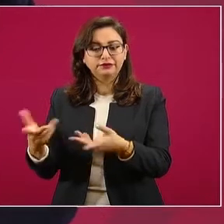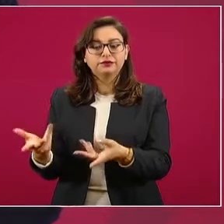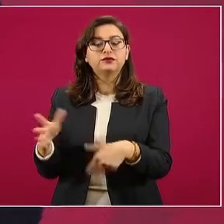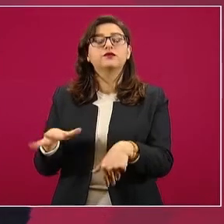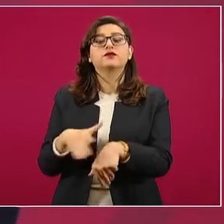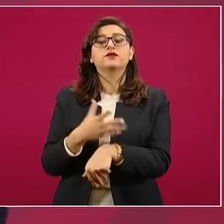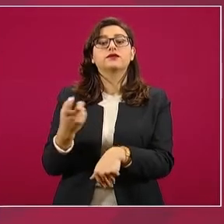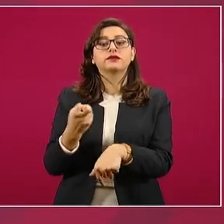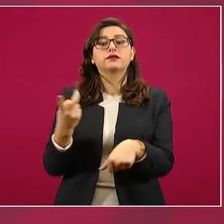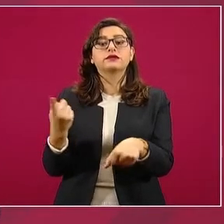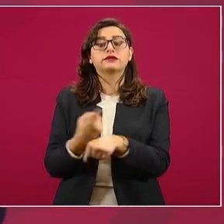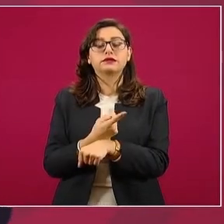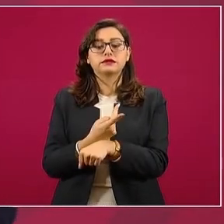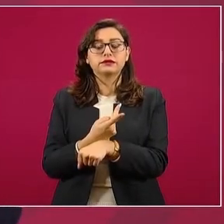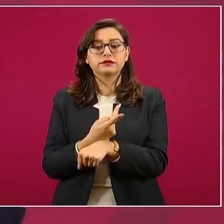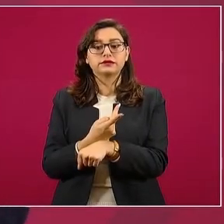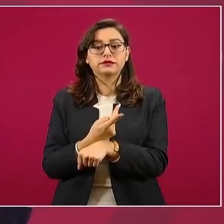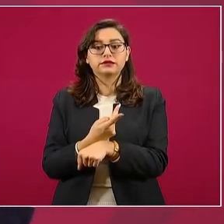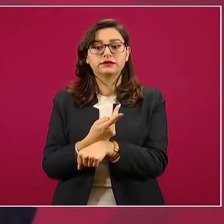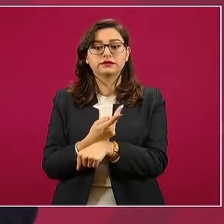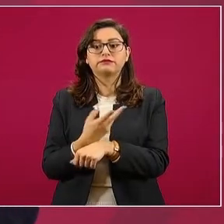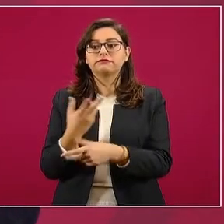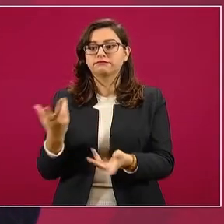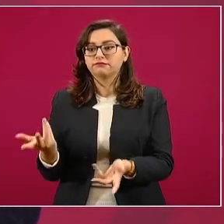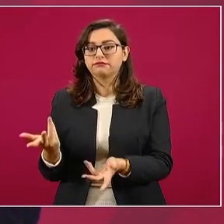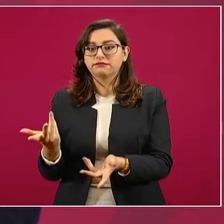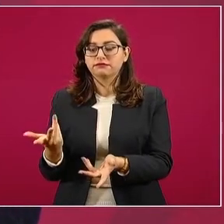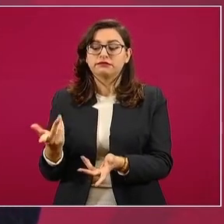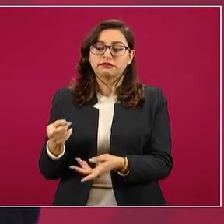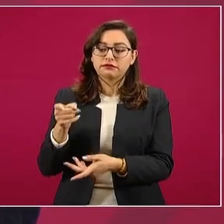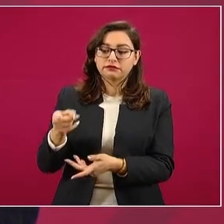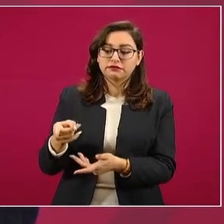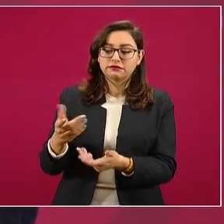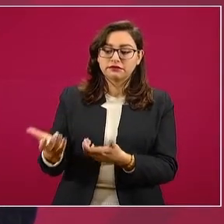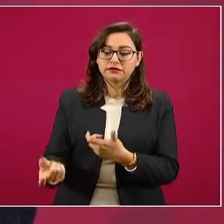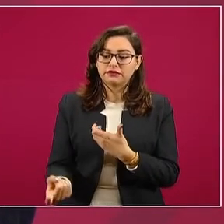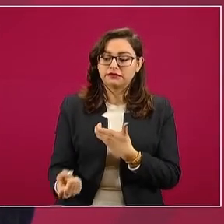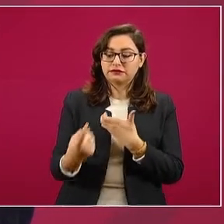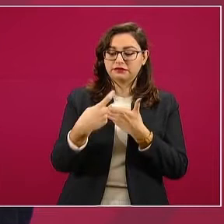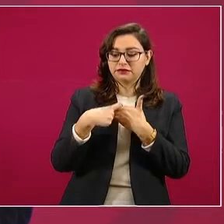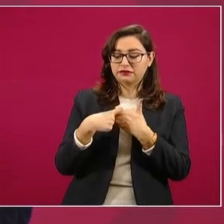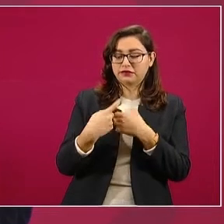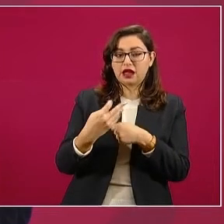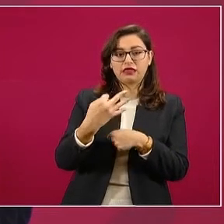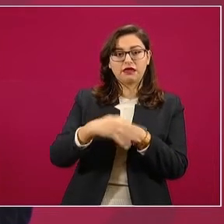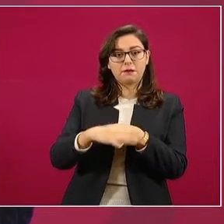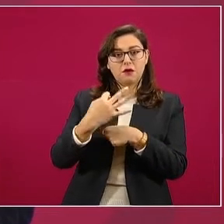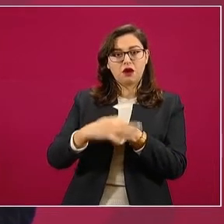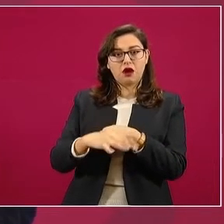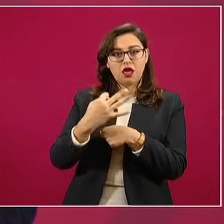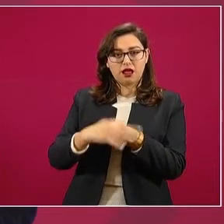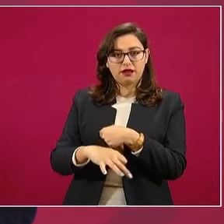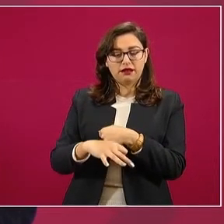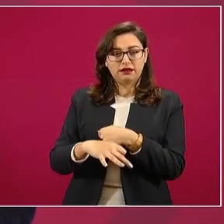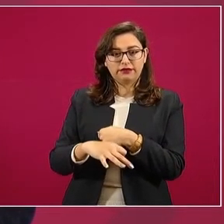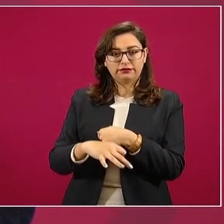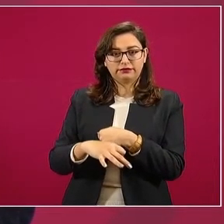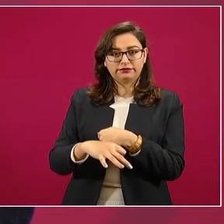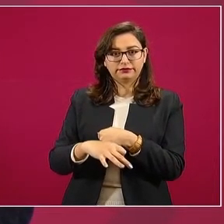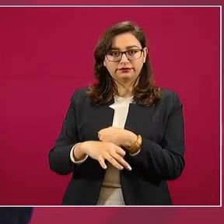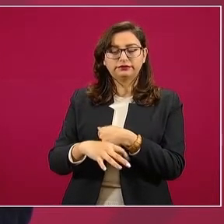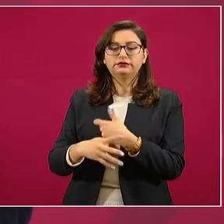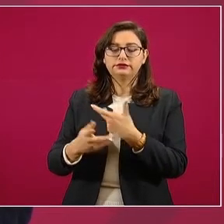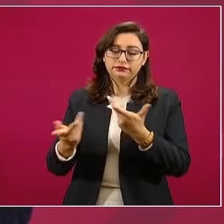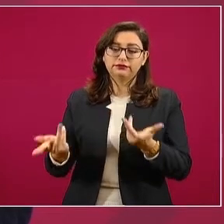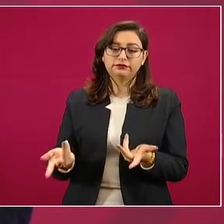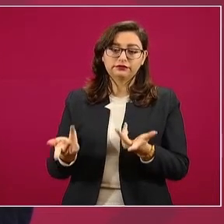tiempo determinado implica